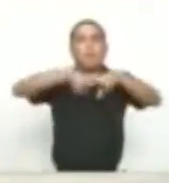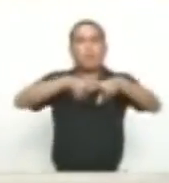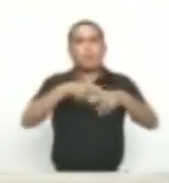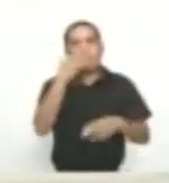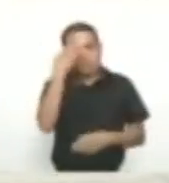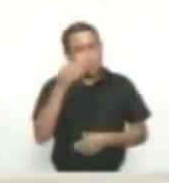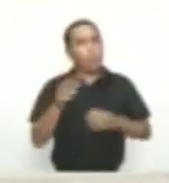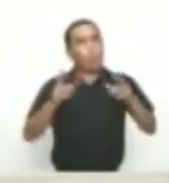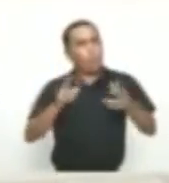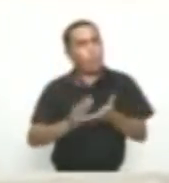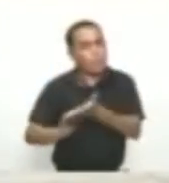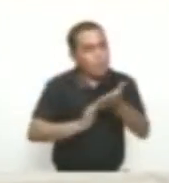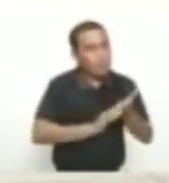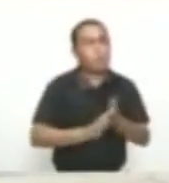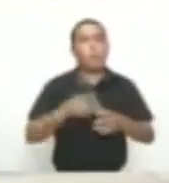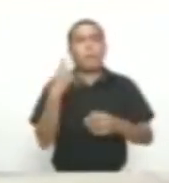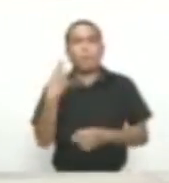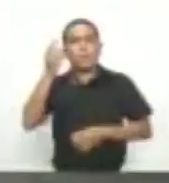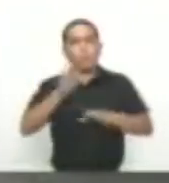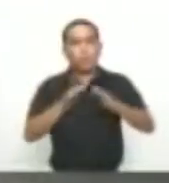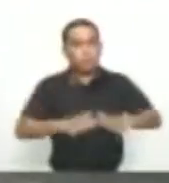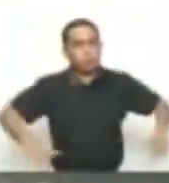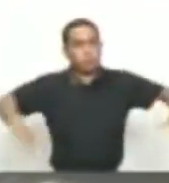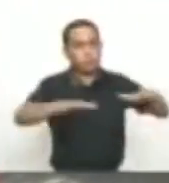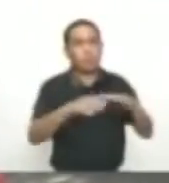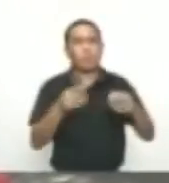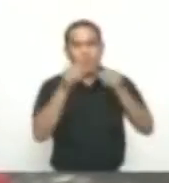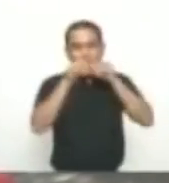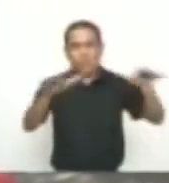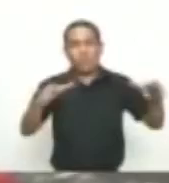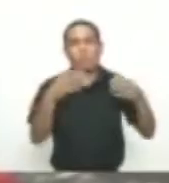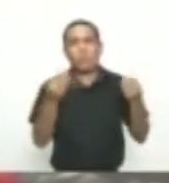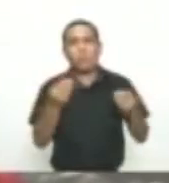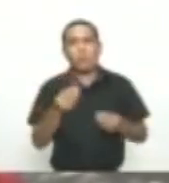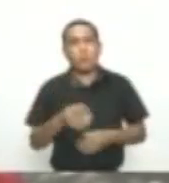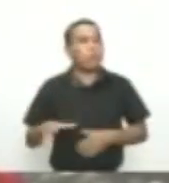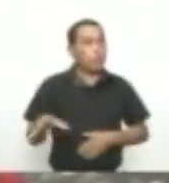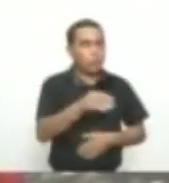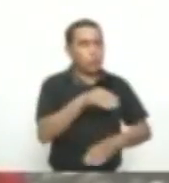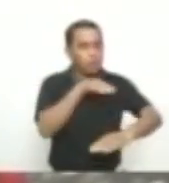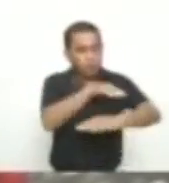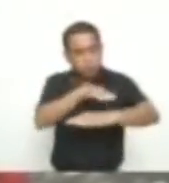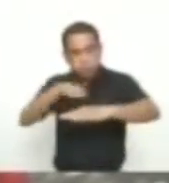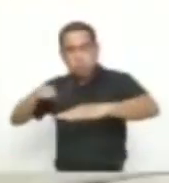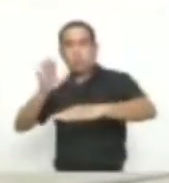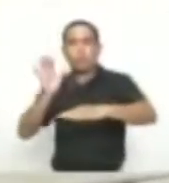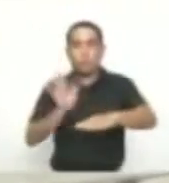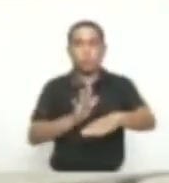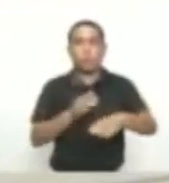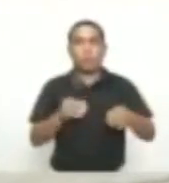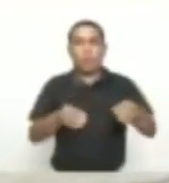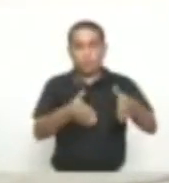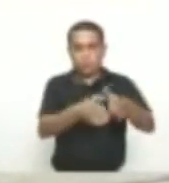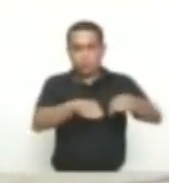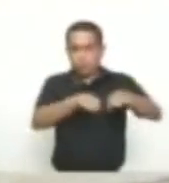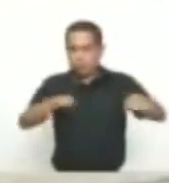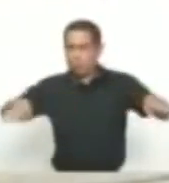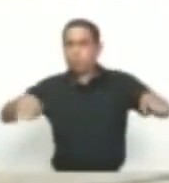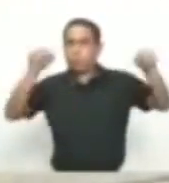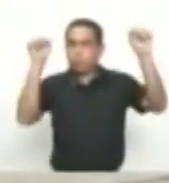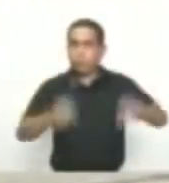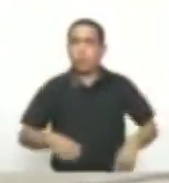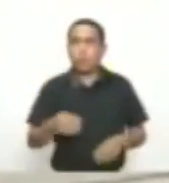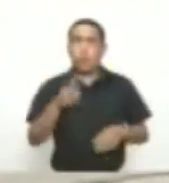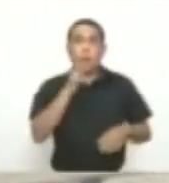para el espacio público y obligar a los constructores de centros comerciales y edificaciones a dejar amplias zonas, además de las